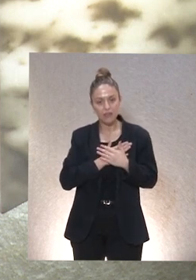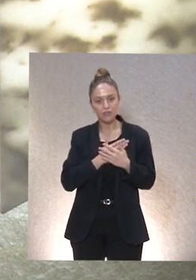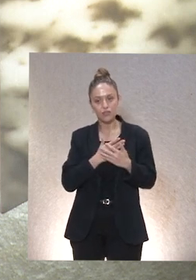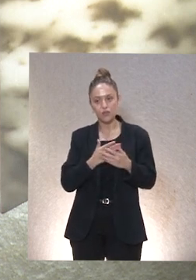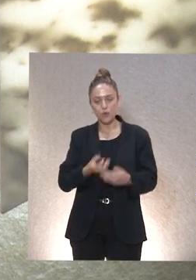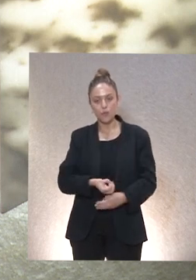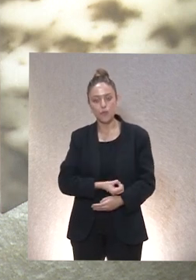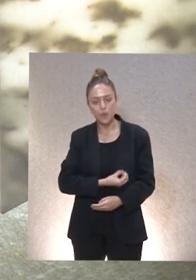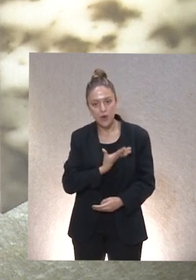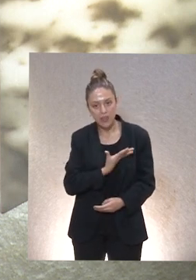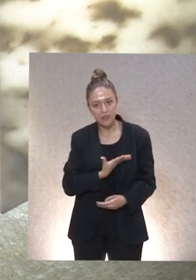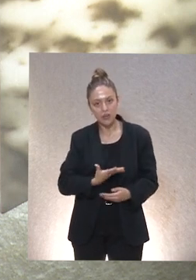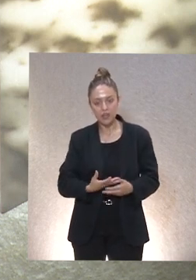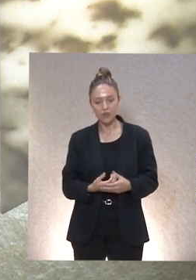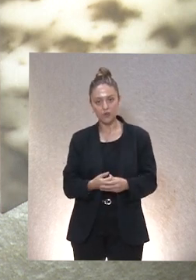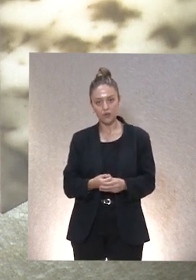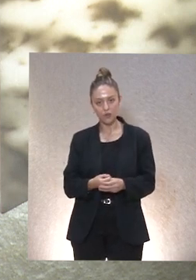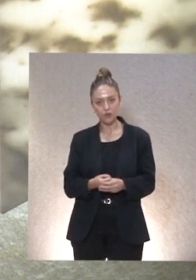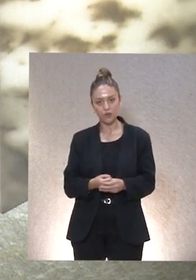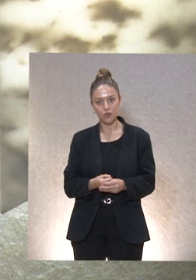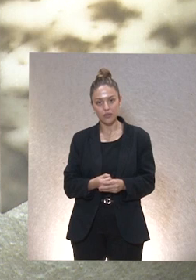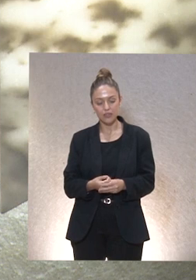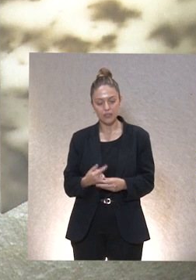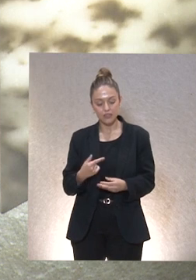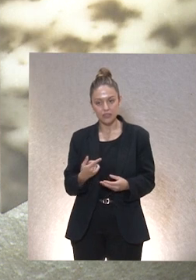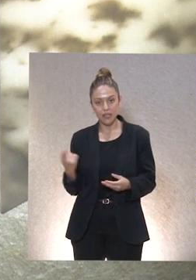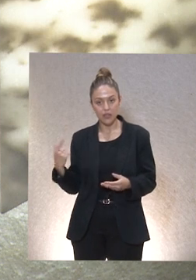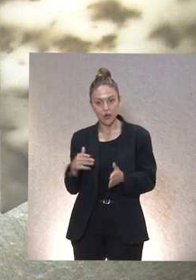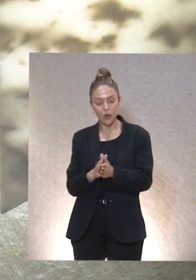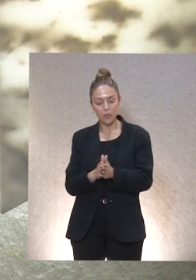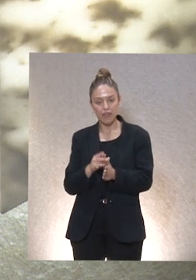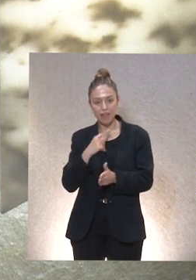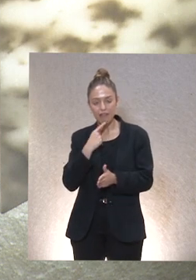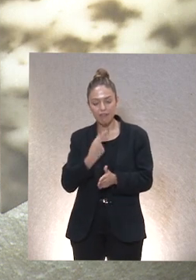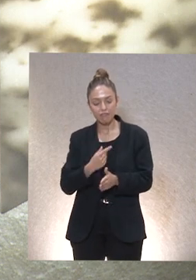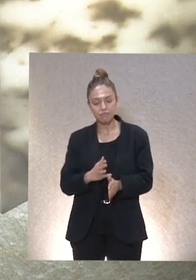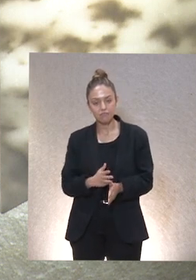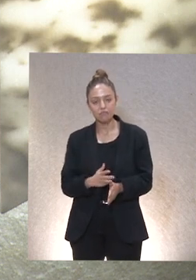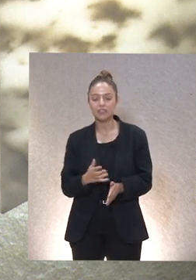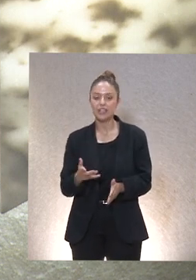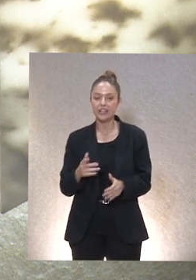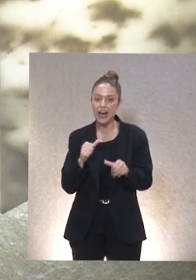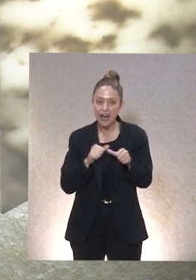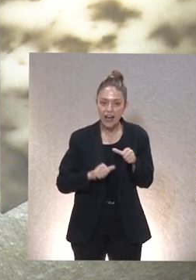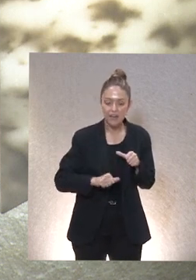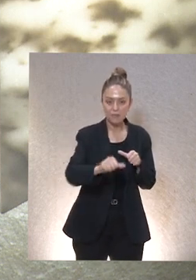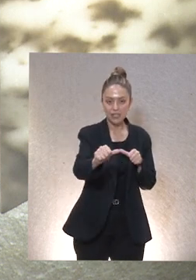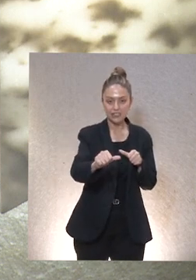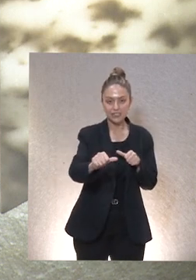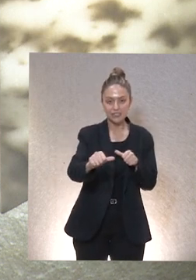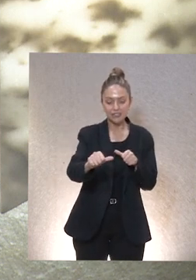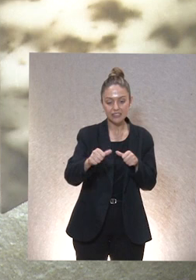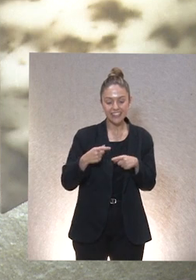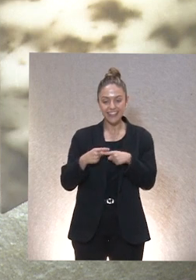vocacionado, sería por utilizar la palabra que utilizar el compañero, pues, entonces, a partir de ahí, todo el tema de la interdependencia